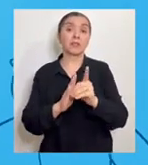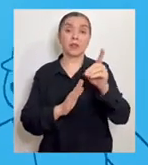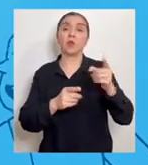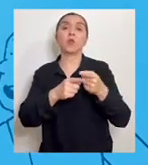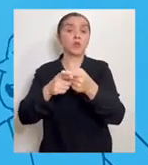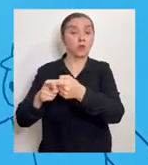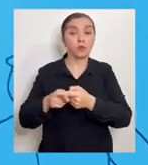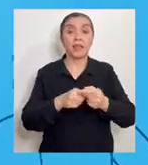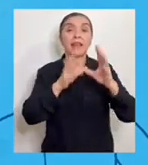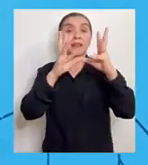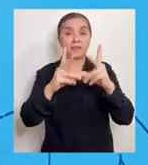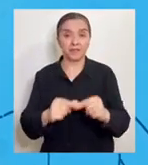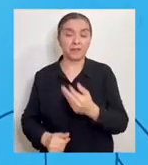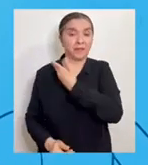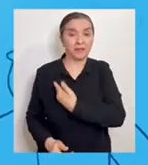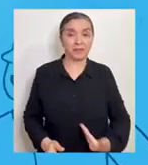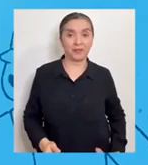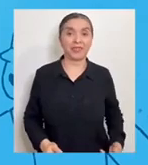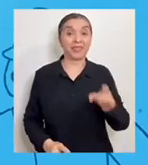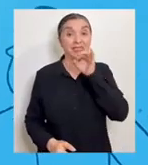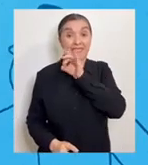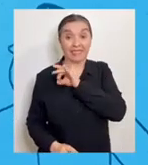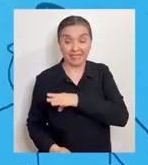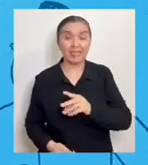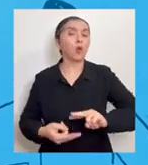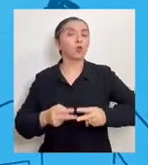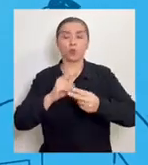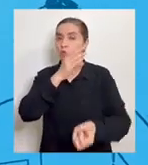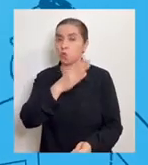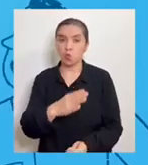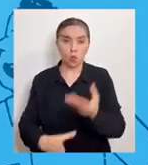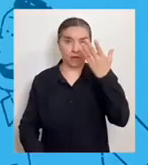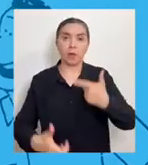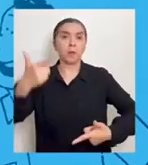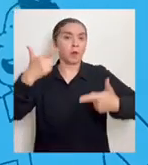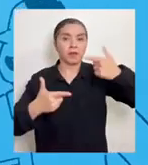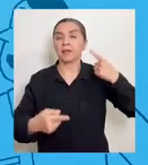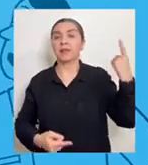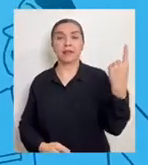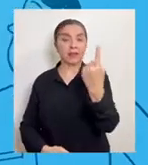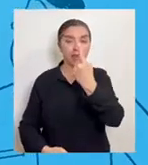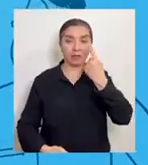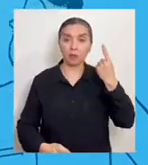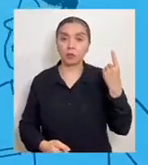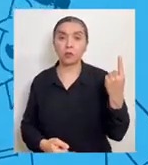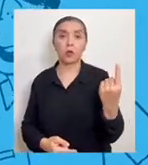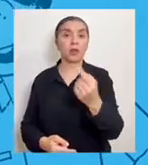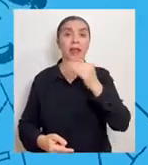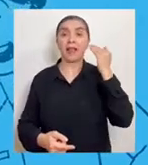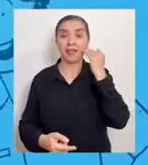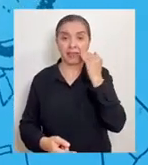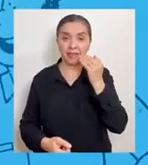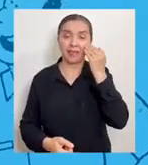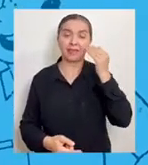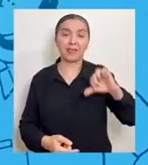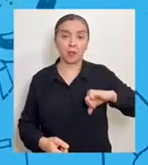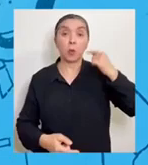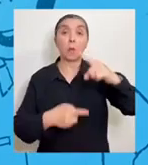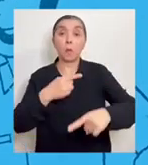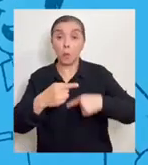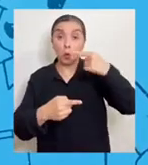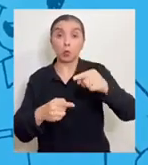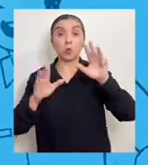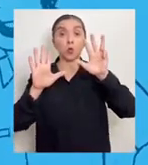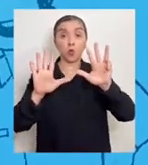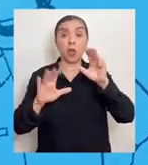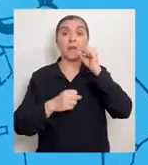Desarrollo Social y Familia del Gobierno de Chile está construyendo la nueva Política Nacional de Niñez y Adolescencia para los próximos 9